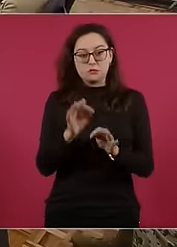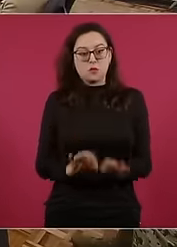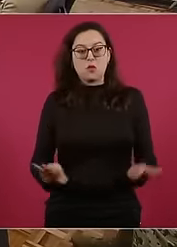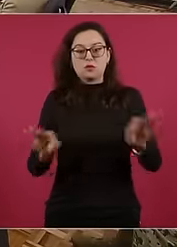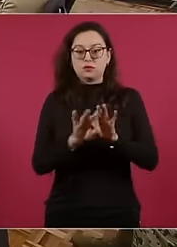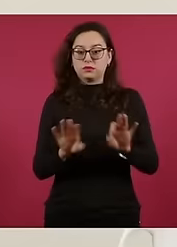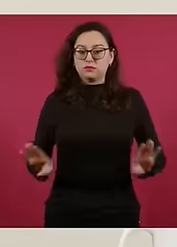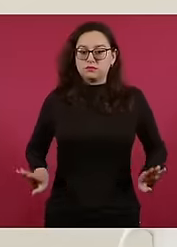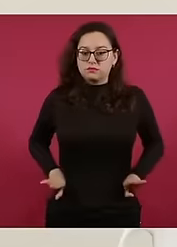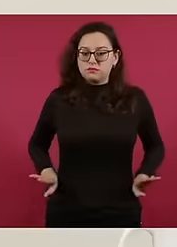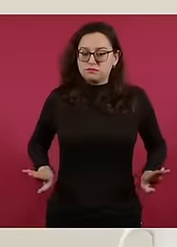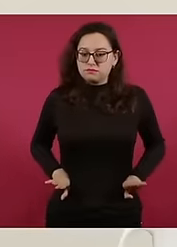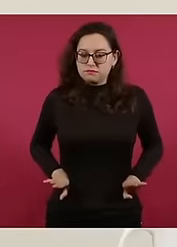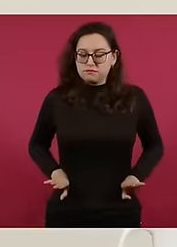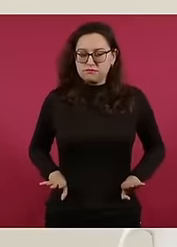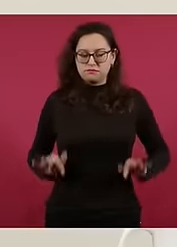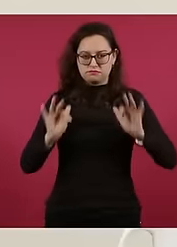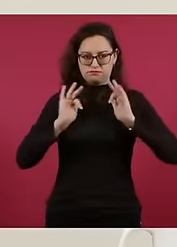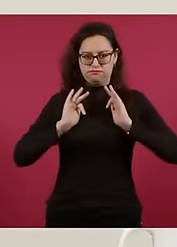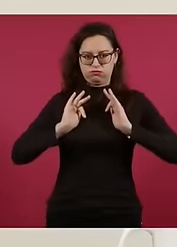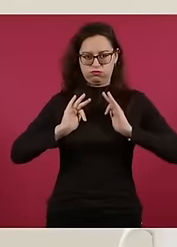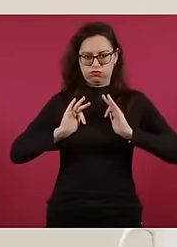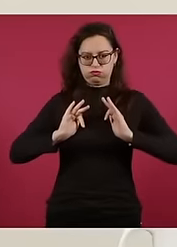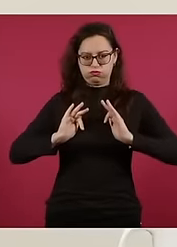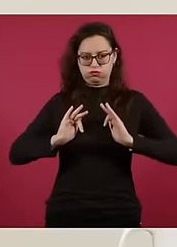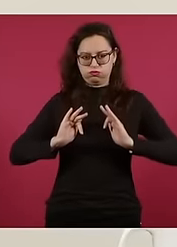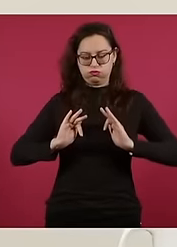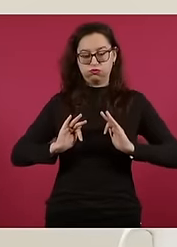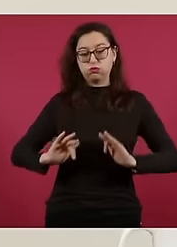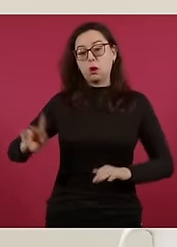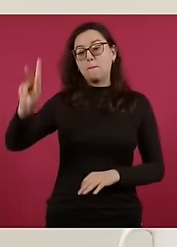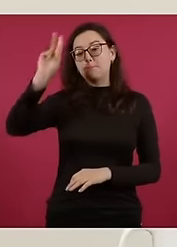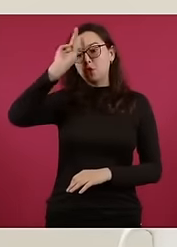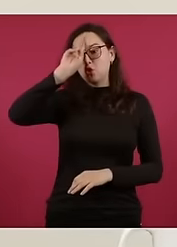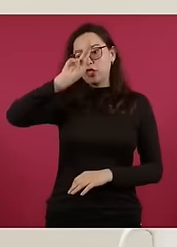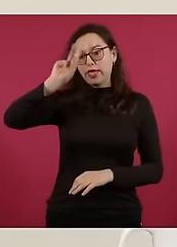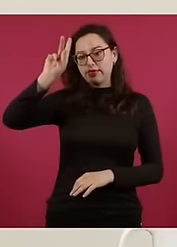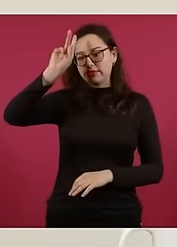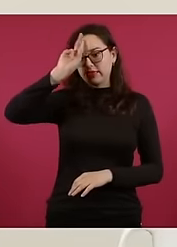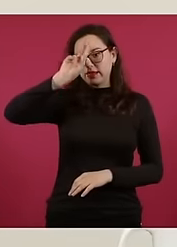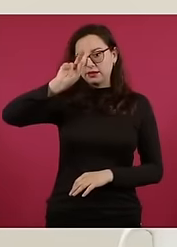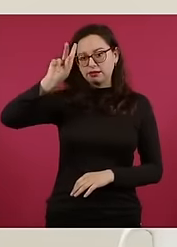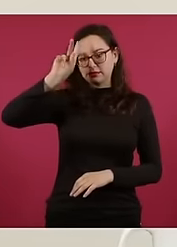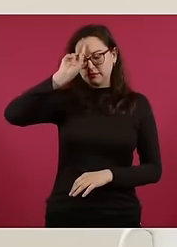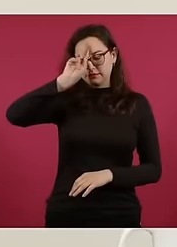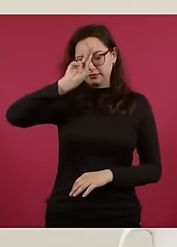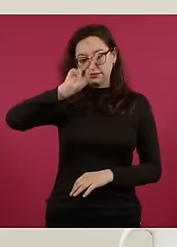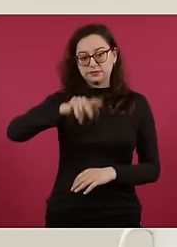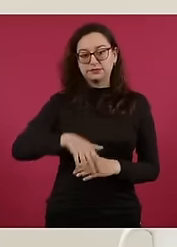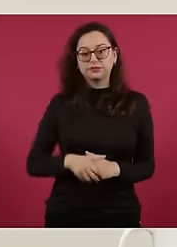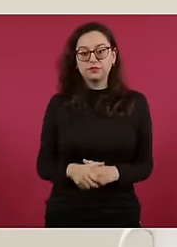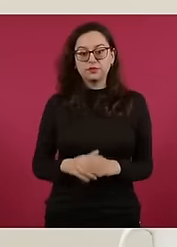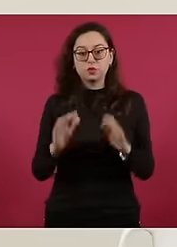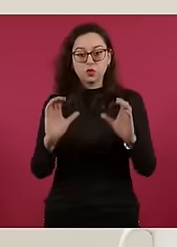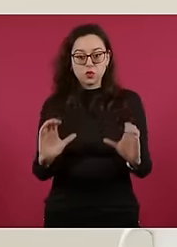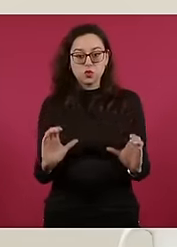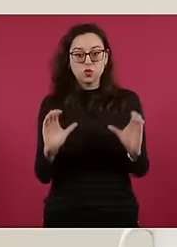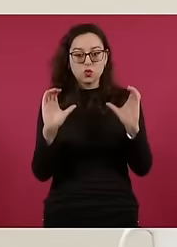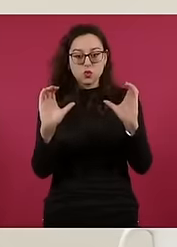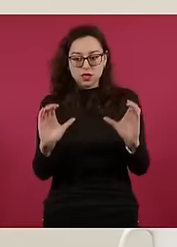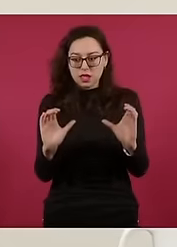con mucho cuidado